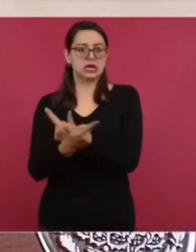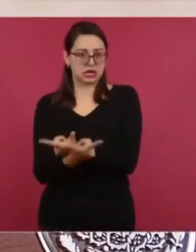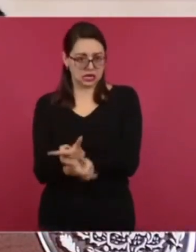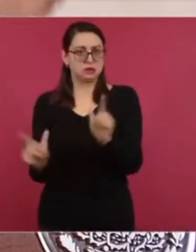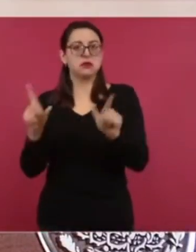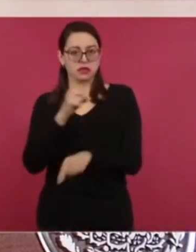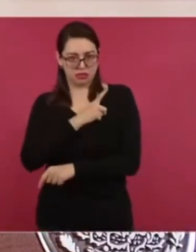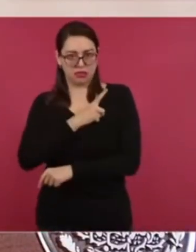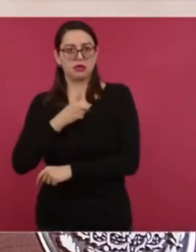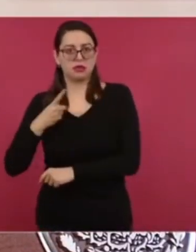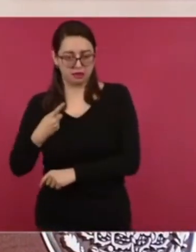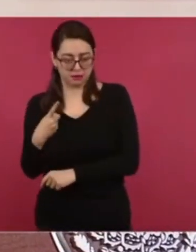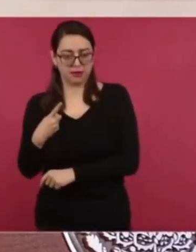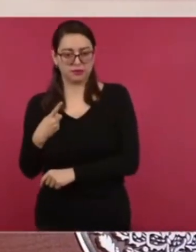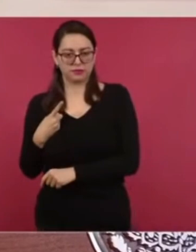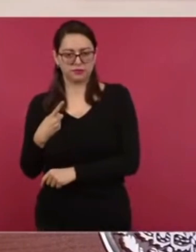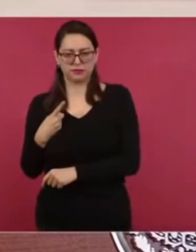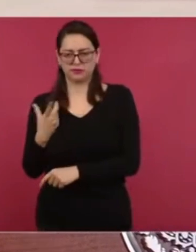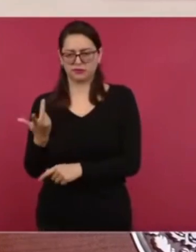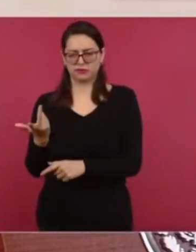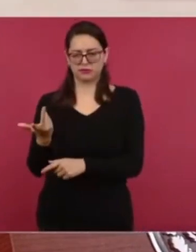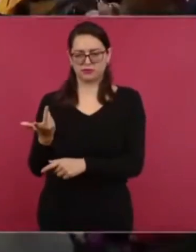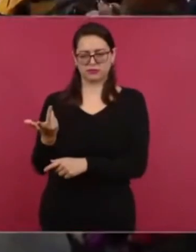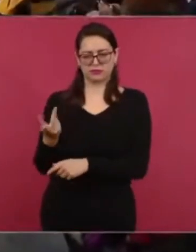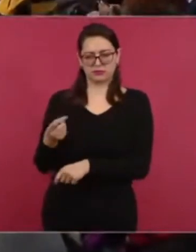O sus abogados.